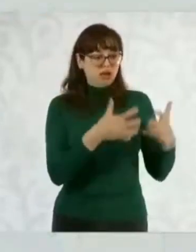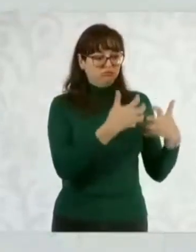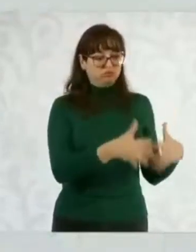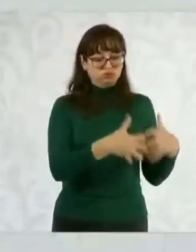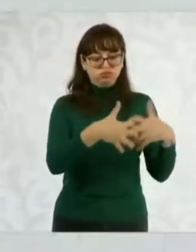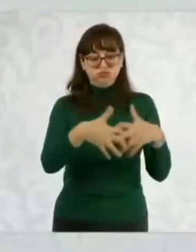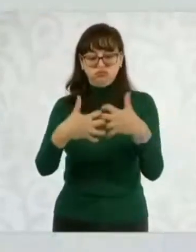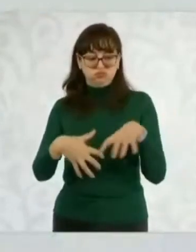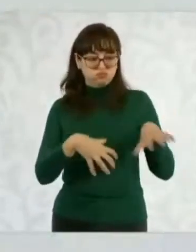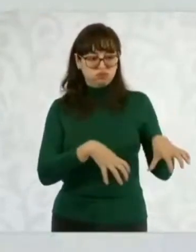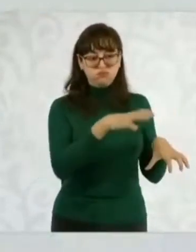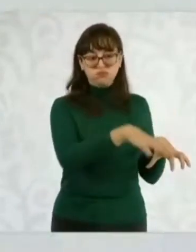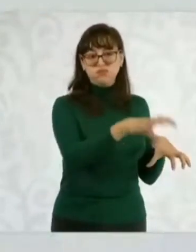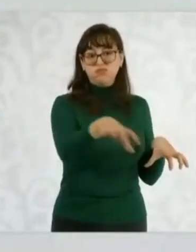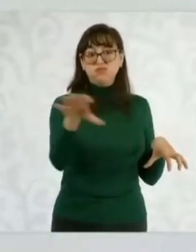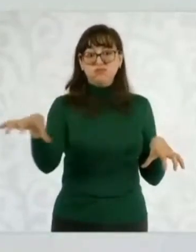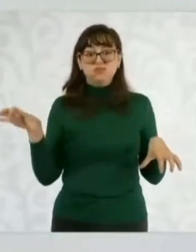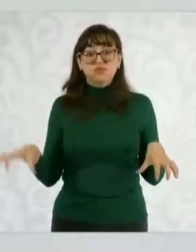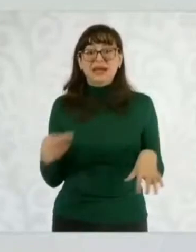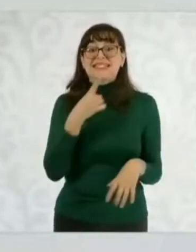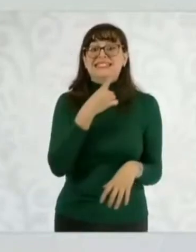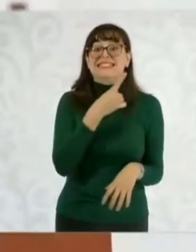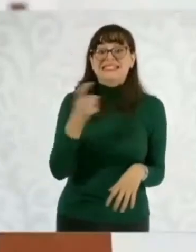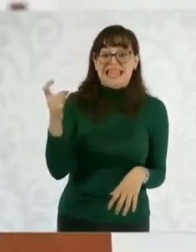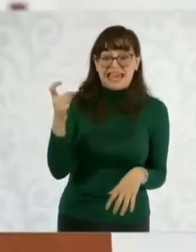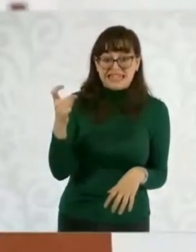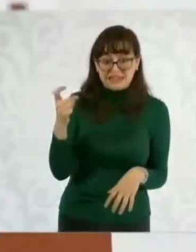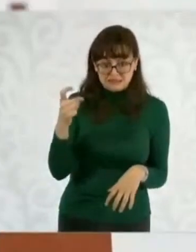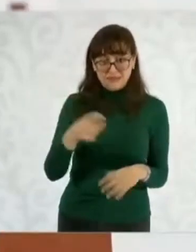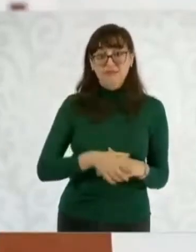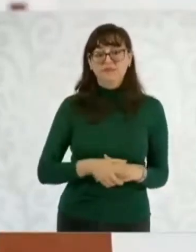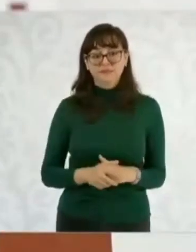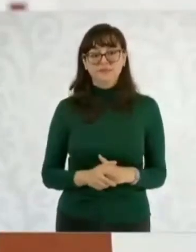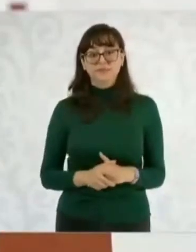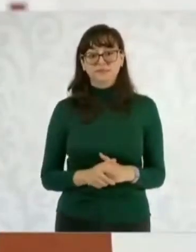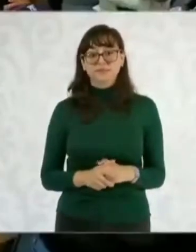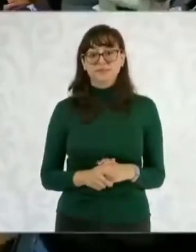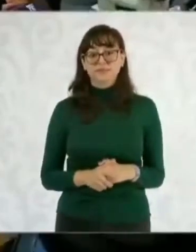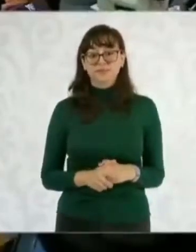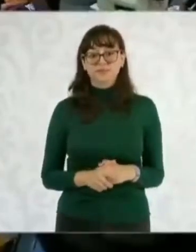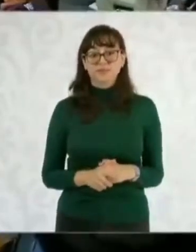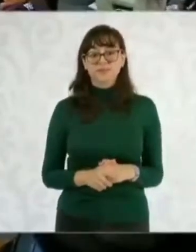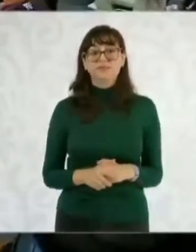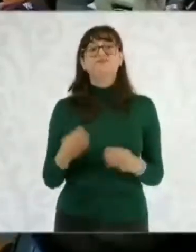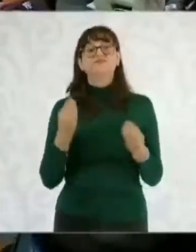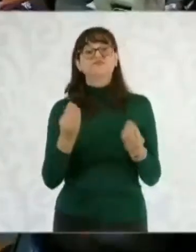nuevos en el país en los próximos seis años. Muchas gracias, buen día a todas y todos.